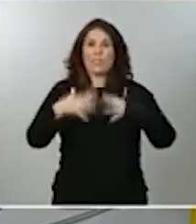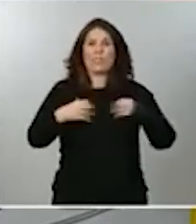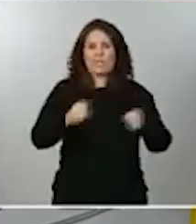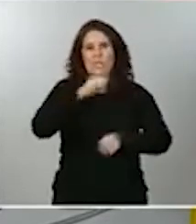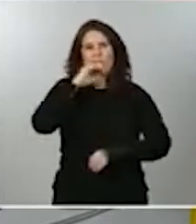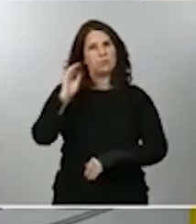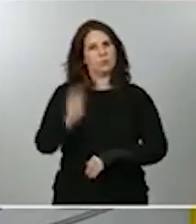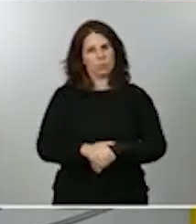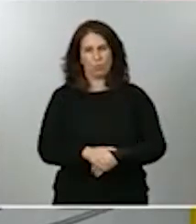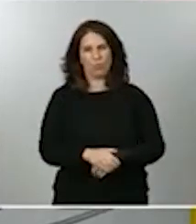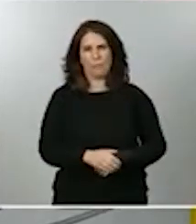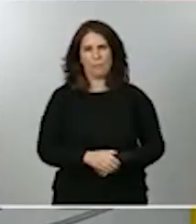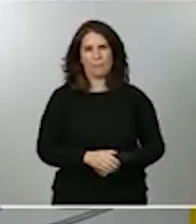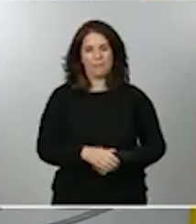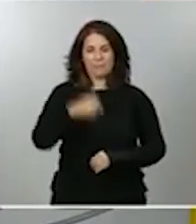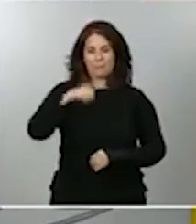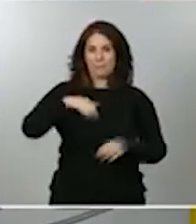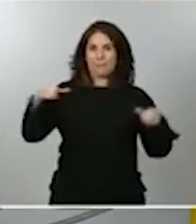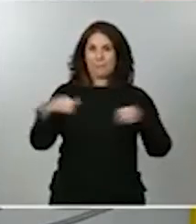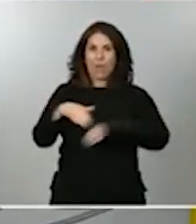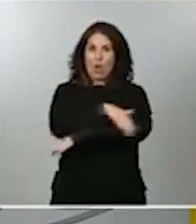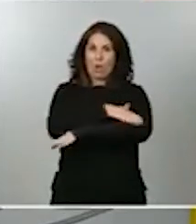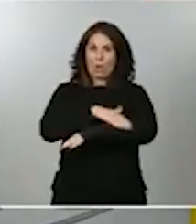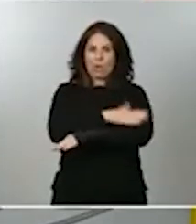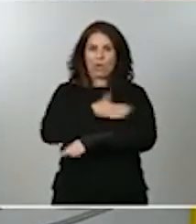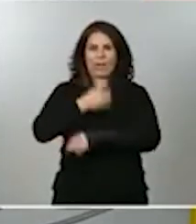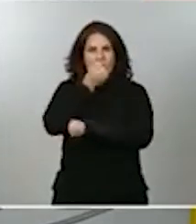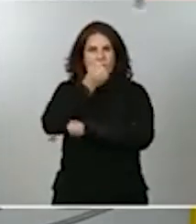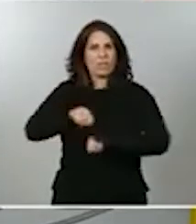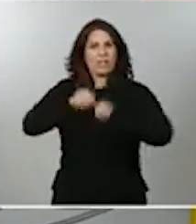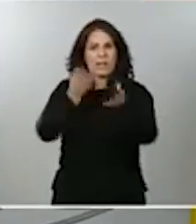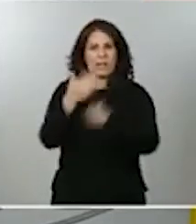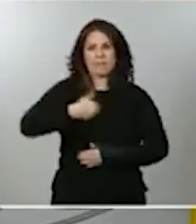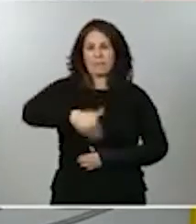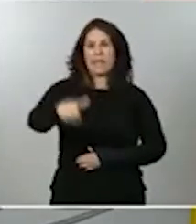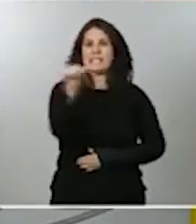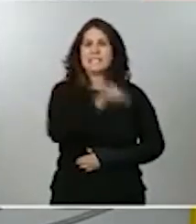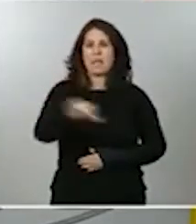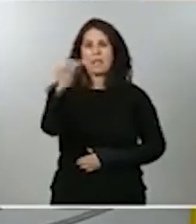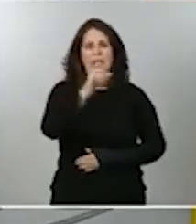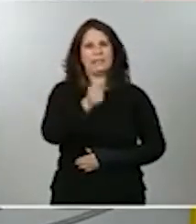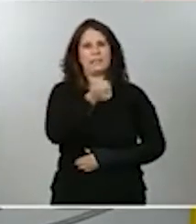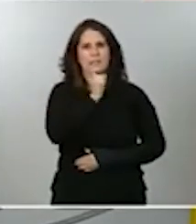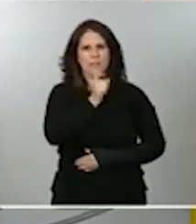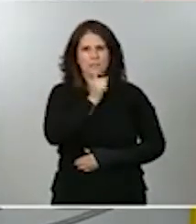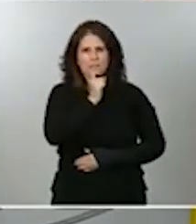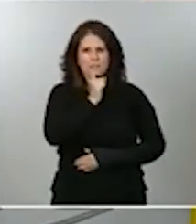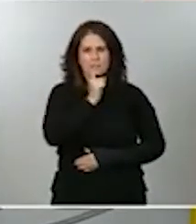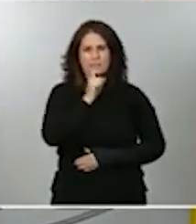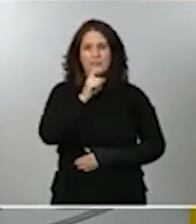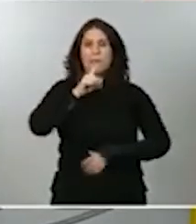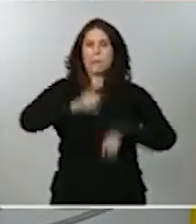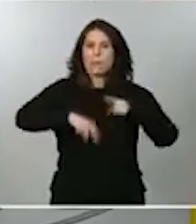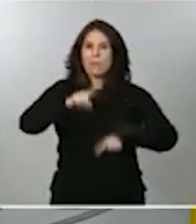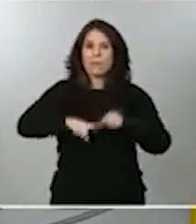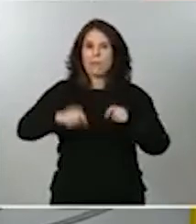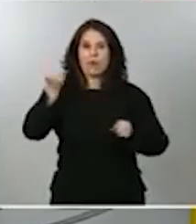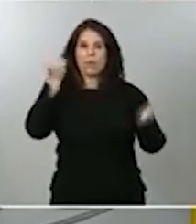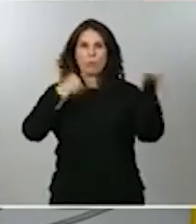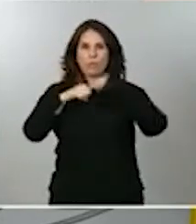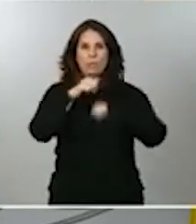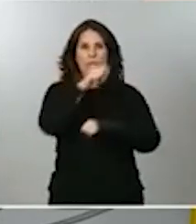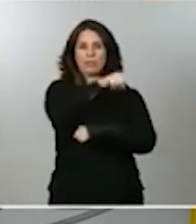el Gobierno queremos trasladar que vienen semanas complicadas y que de ese comportamiento individual y colectivo, de esa